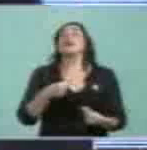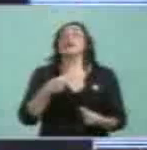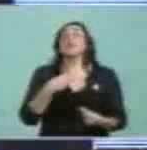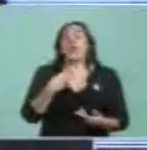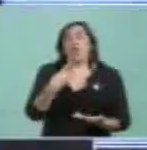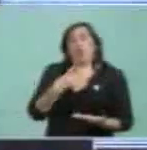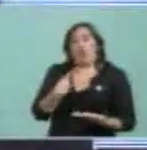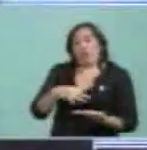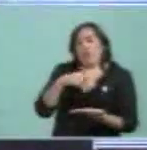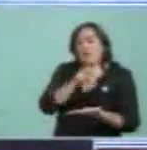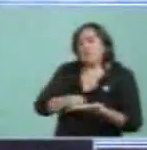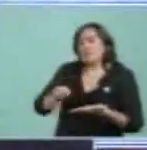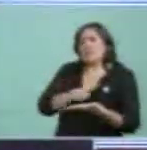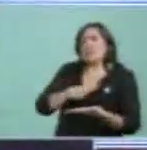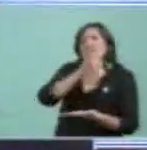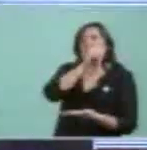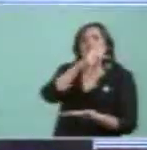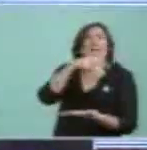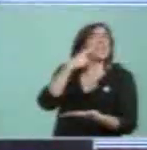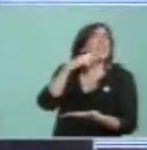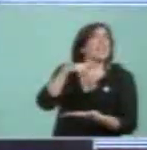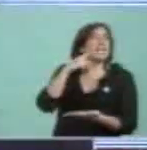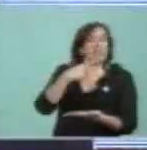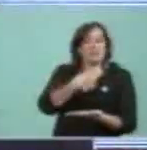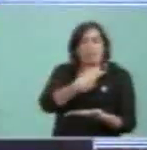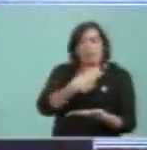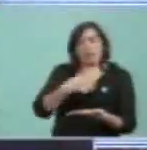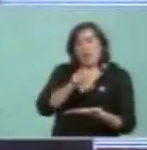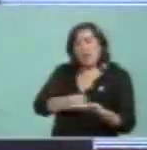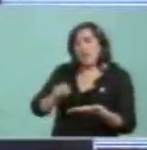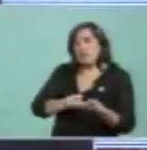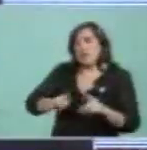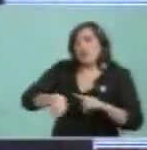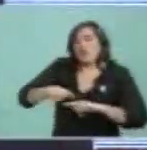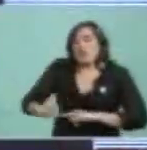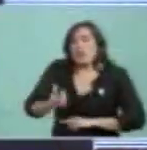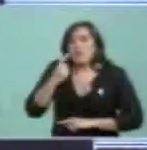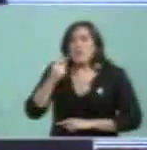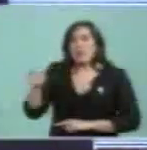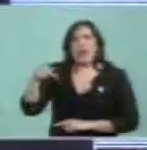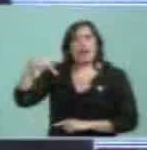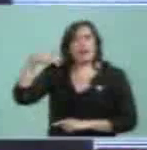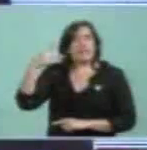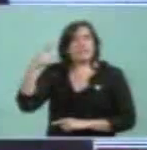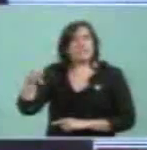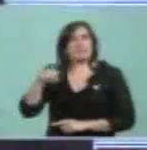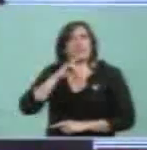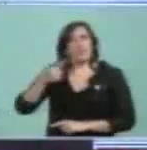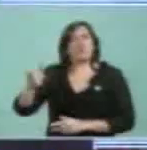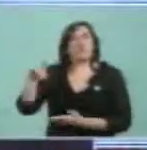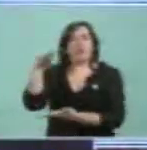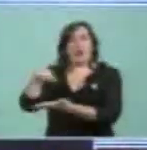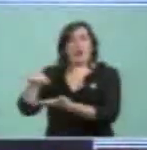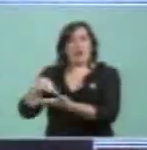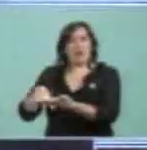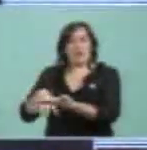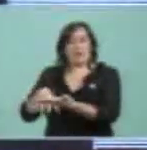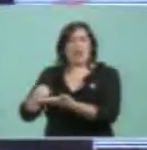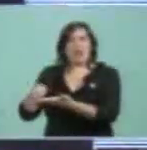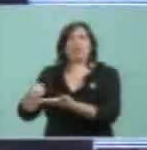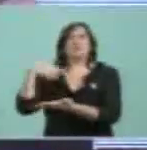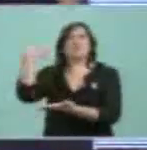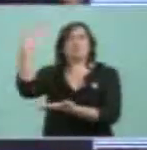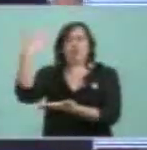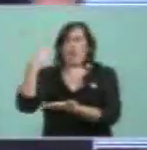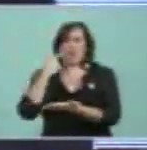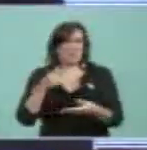el discurso que el flamante presidente iba a pronunciar al otro día, pero por supuesto él quería leerlo antes. Y cuando lo leyó, dijo, esto es